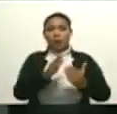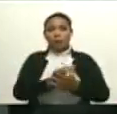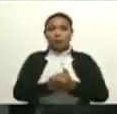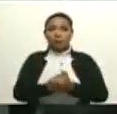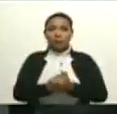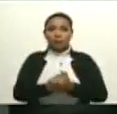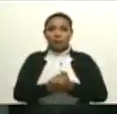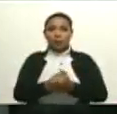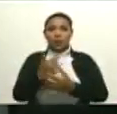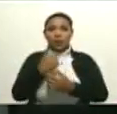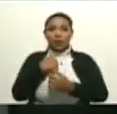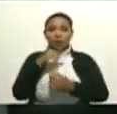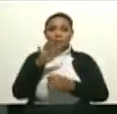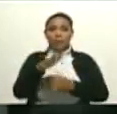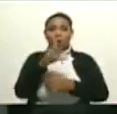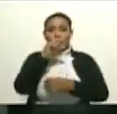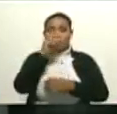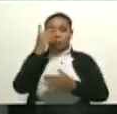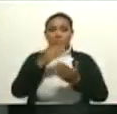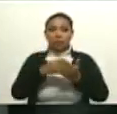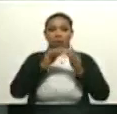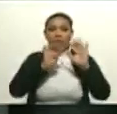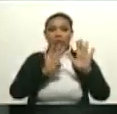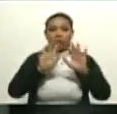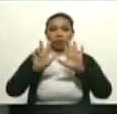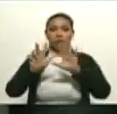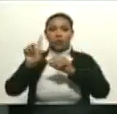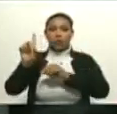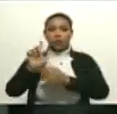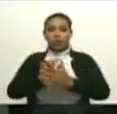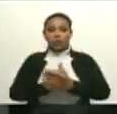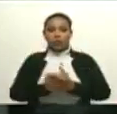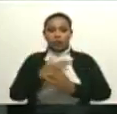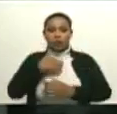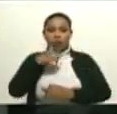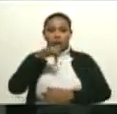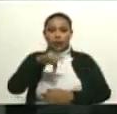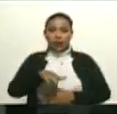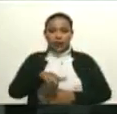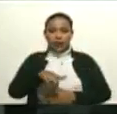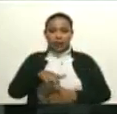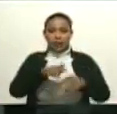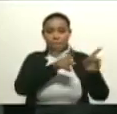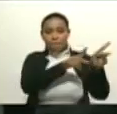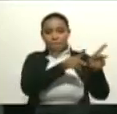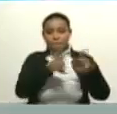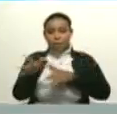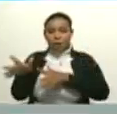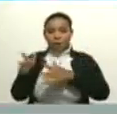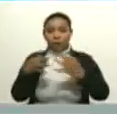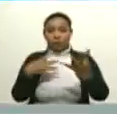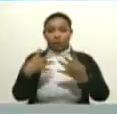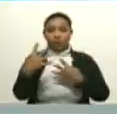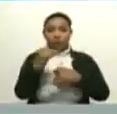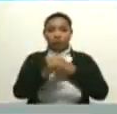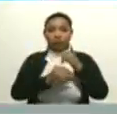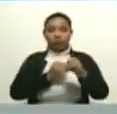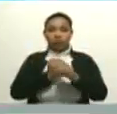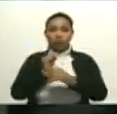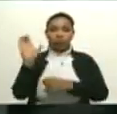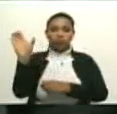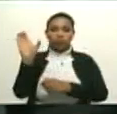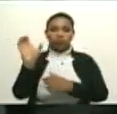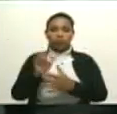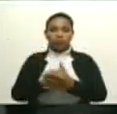Yo, desde el año 1981, estoy programando los festivales internacionales de Caracas